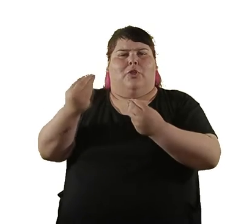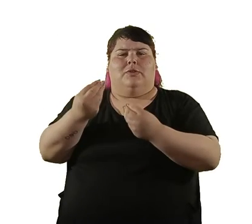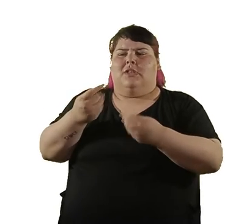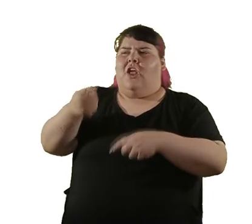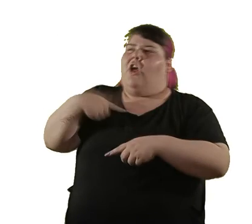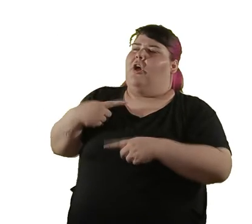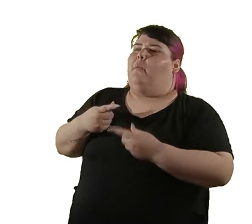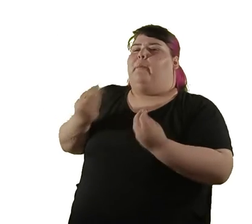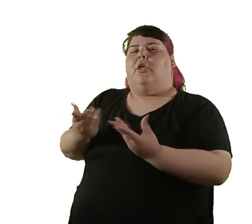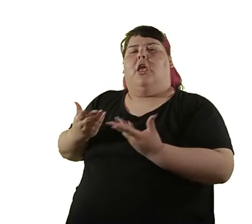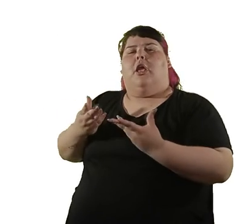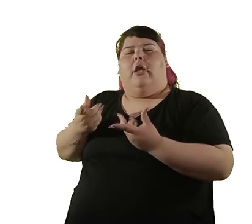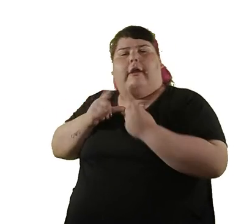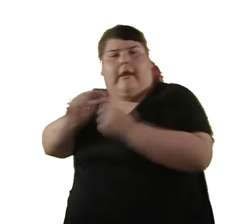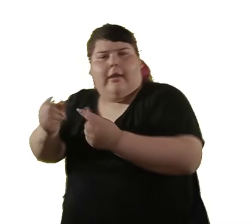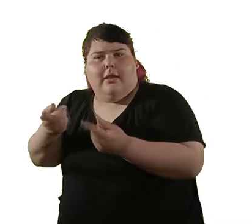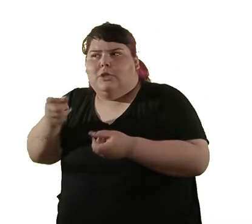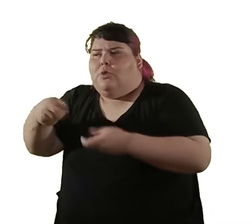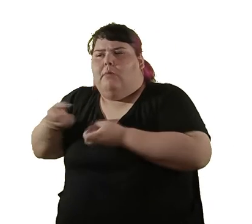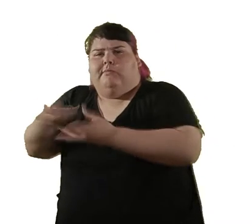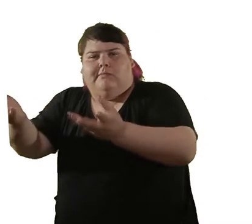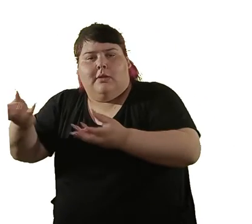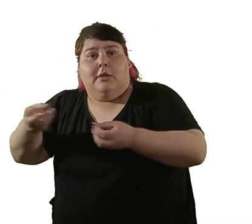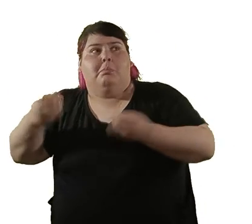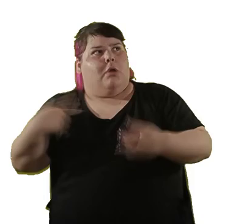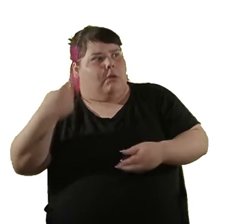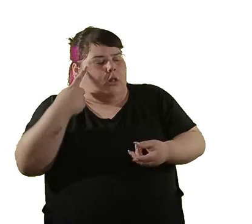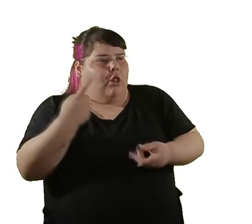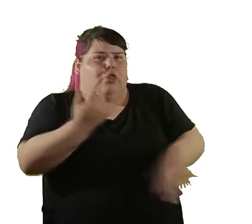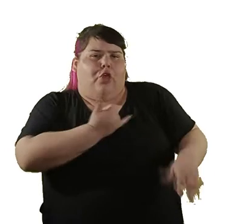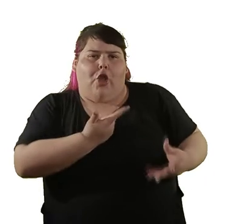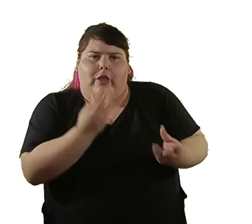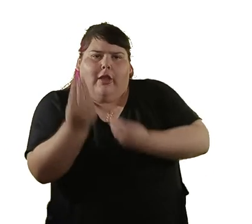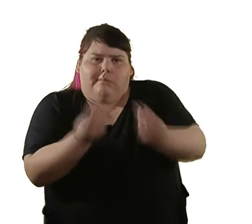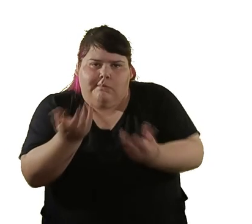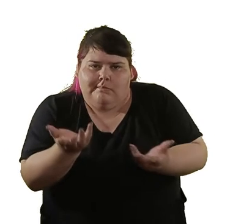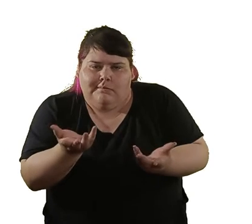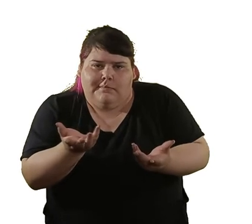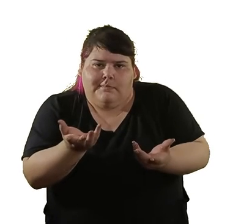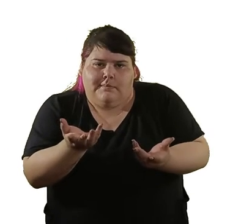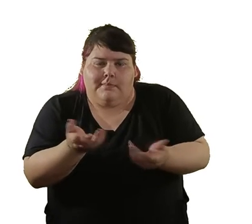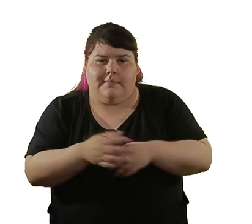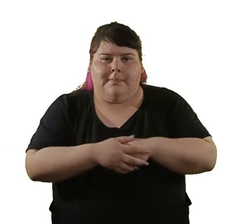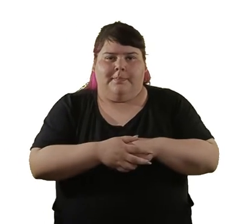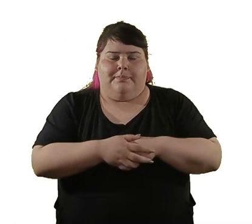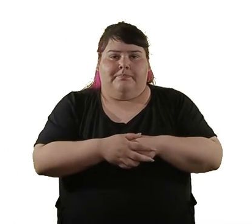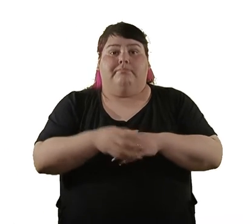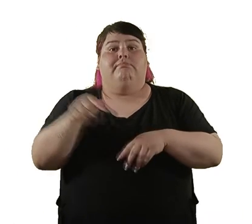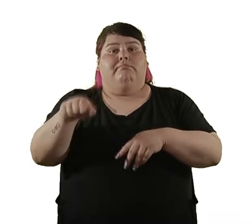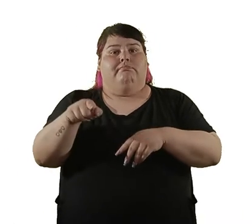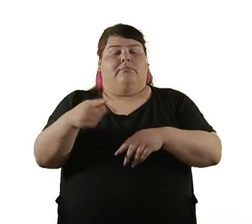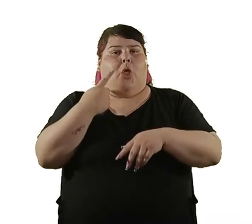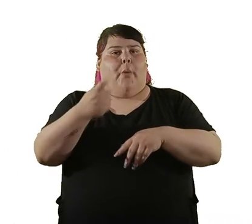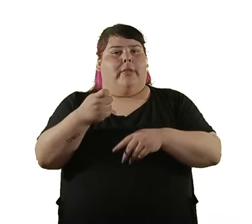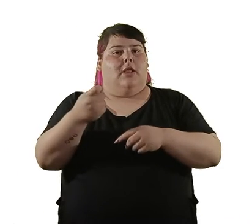Si son un montón. Bueno, pero ¿dónde estamos? Porque una vez que decimos somos un montón, la siguiente pregunta es, ¿a dónde estamos? Y lo que se ve son dos cosas. Una,